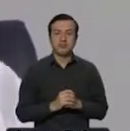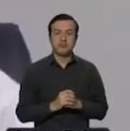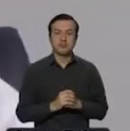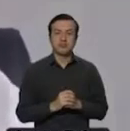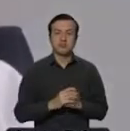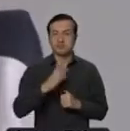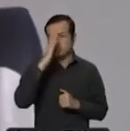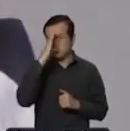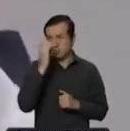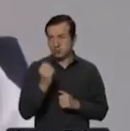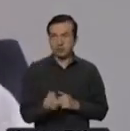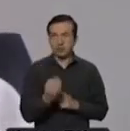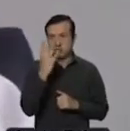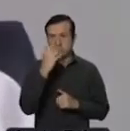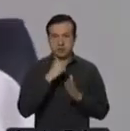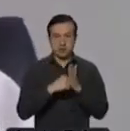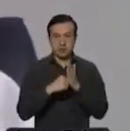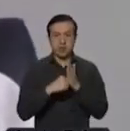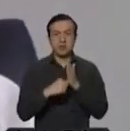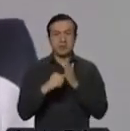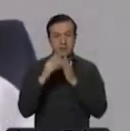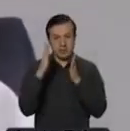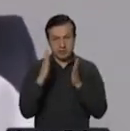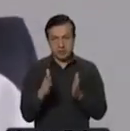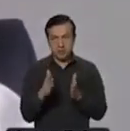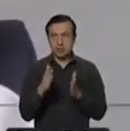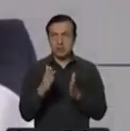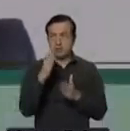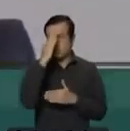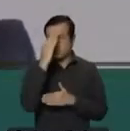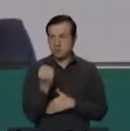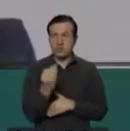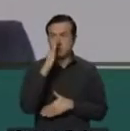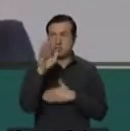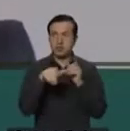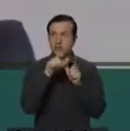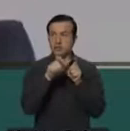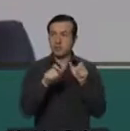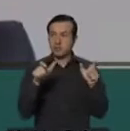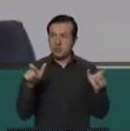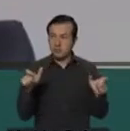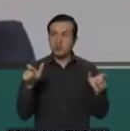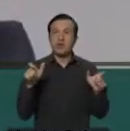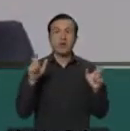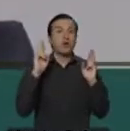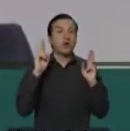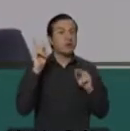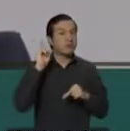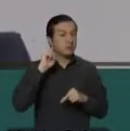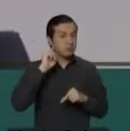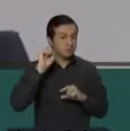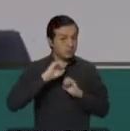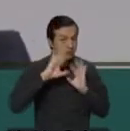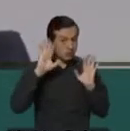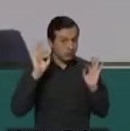Buenos días, ministra. Buenos días, conciudadanos. Sí, espero que me escuchen.